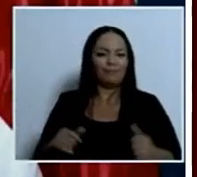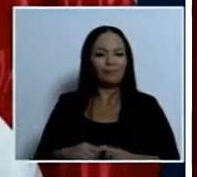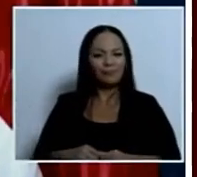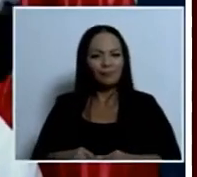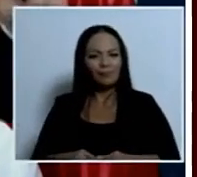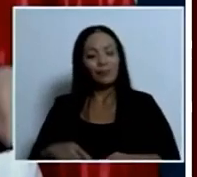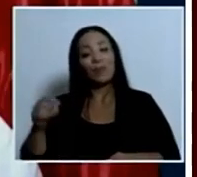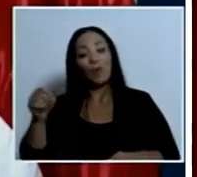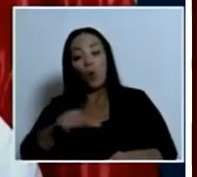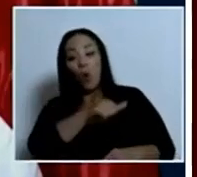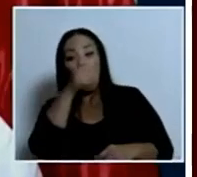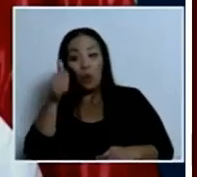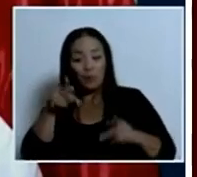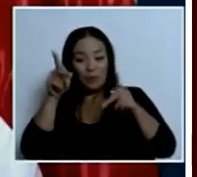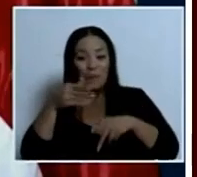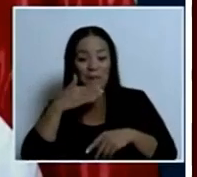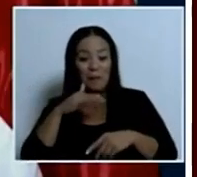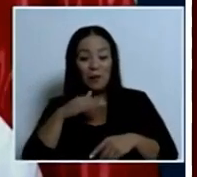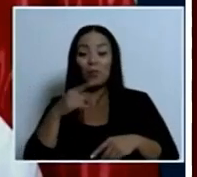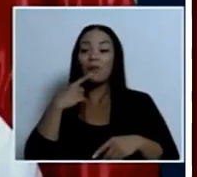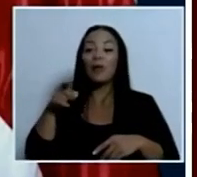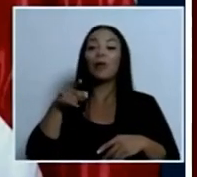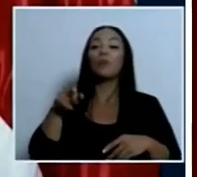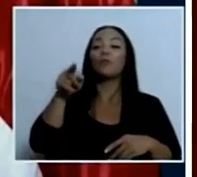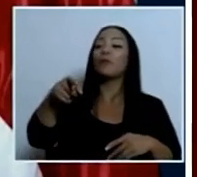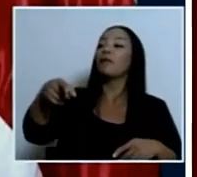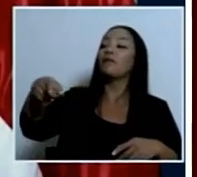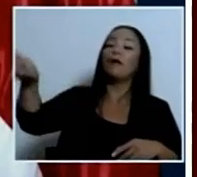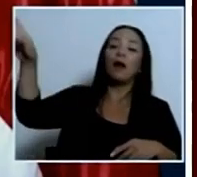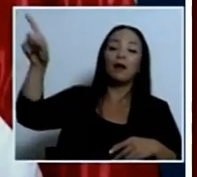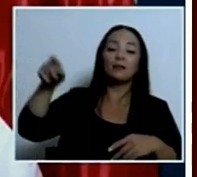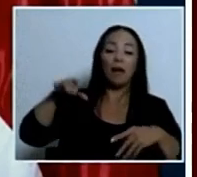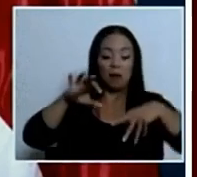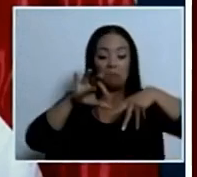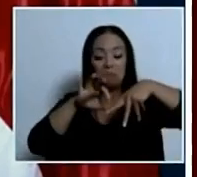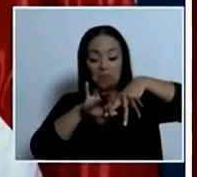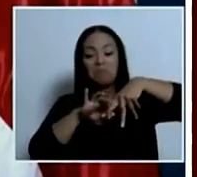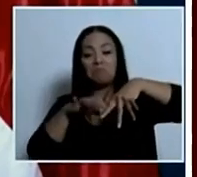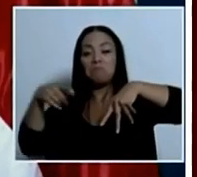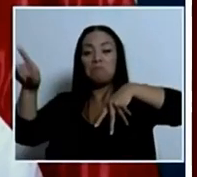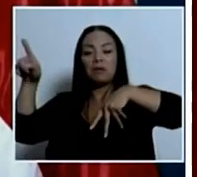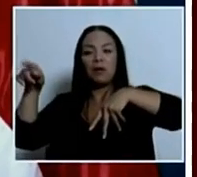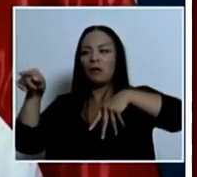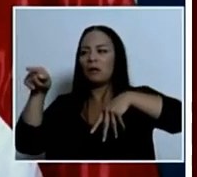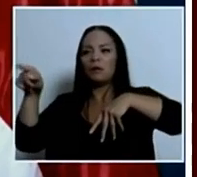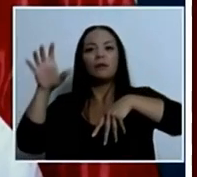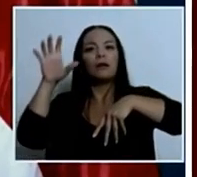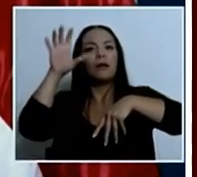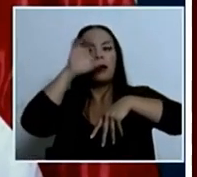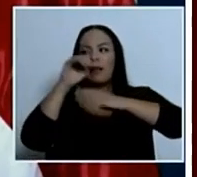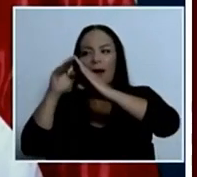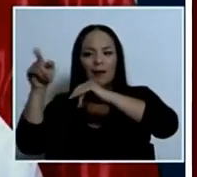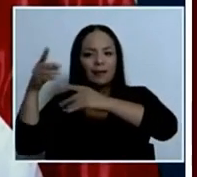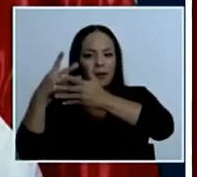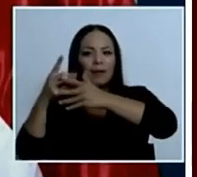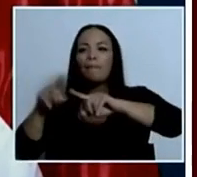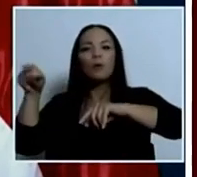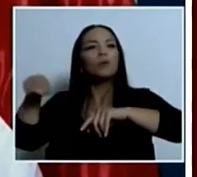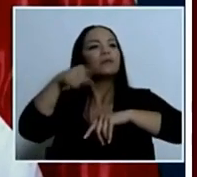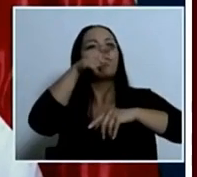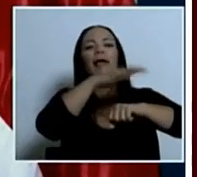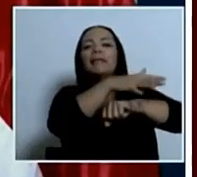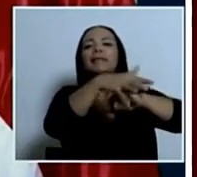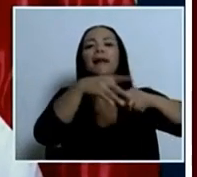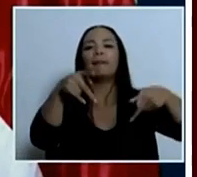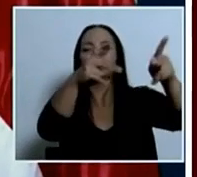la pena le dijeron no se puede mover de aquí lo pescaron en una isla paseando o quien sabe que andaba pasando entonces yo no quiero